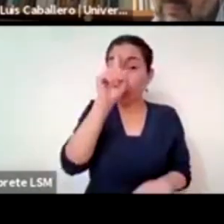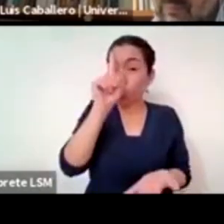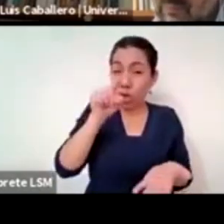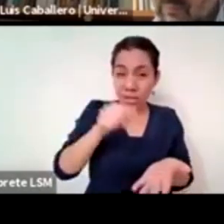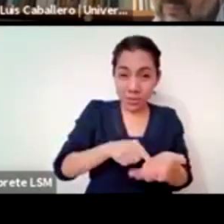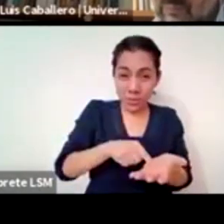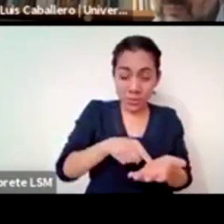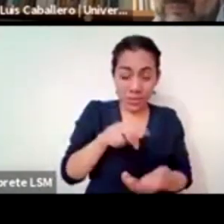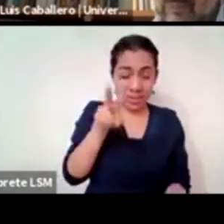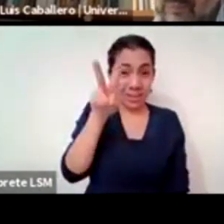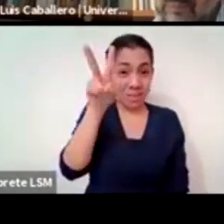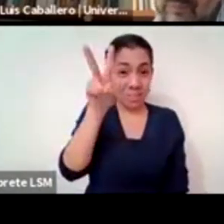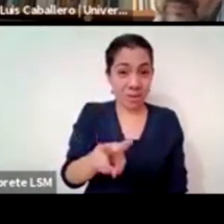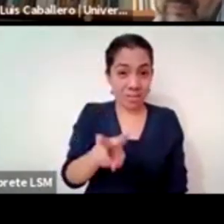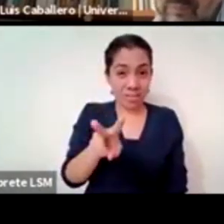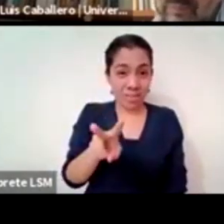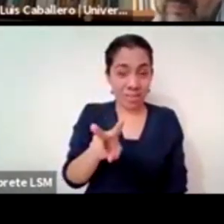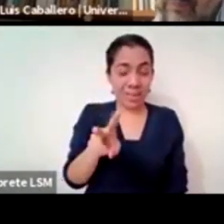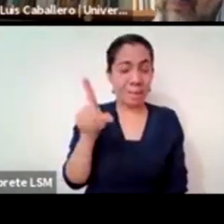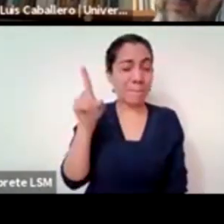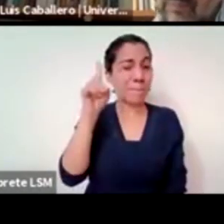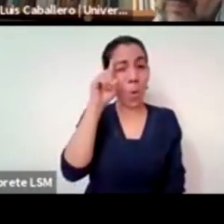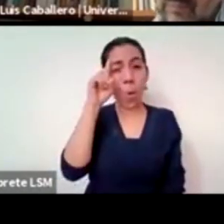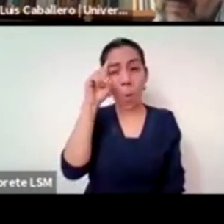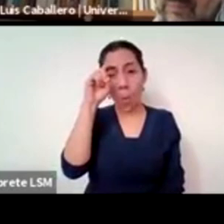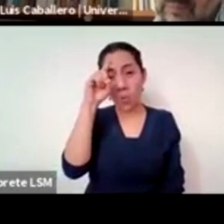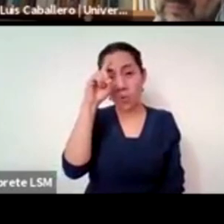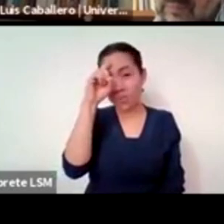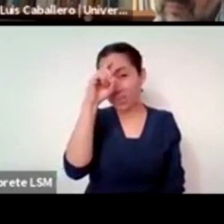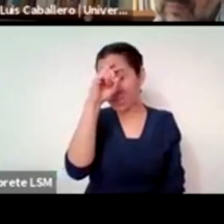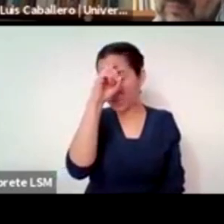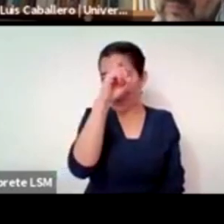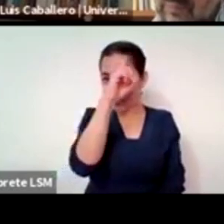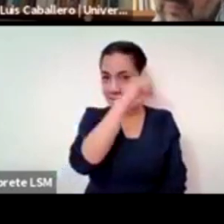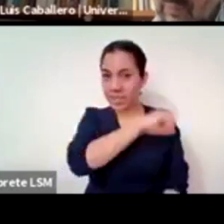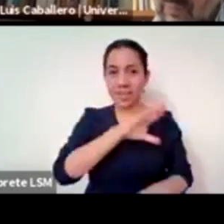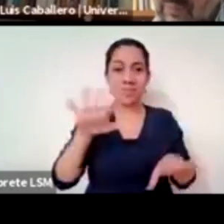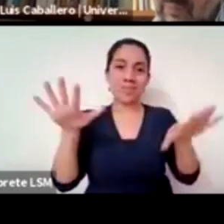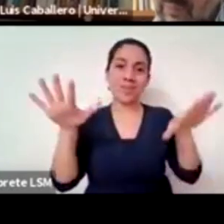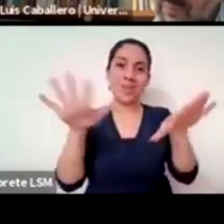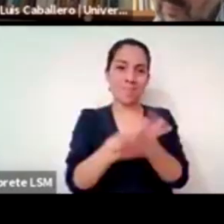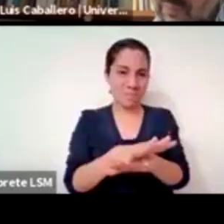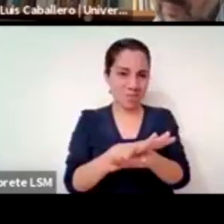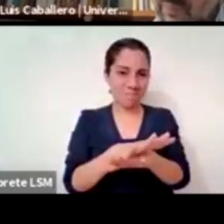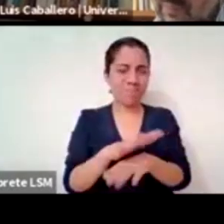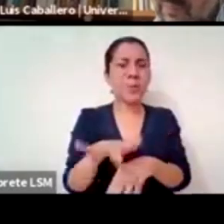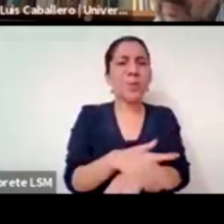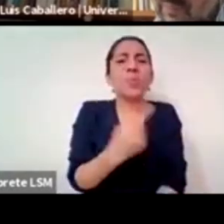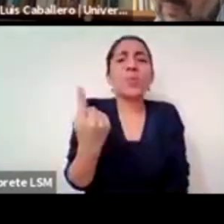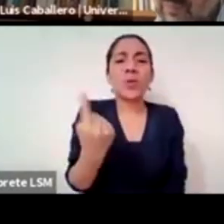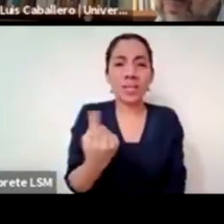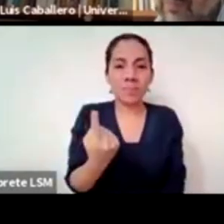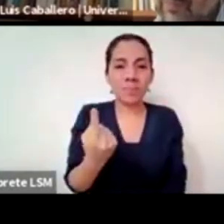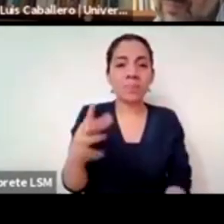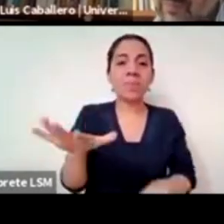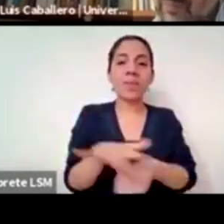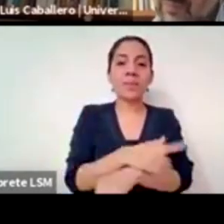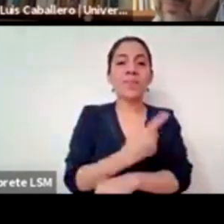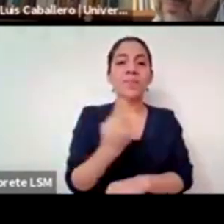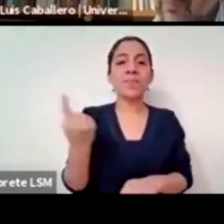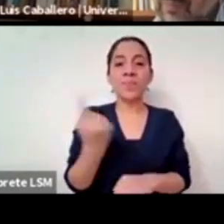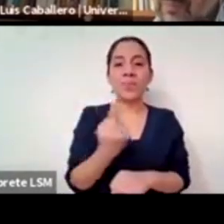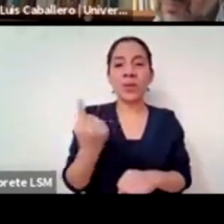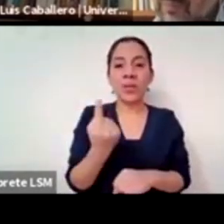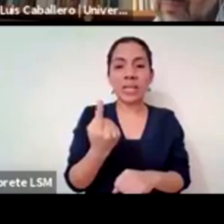más difícil de desmontar ¿por qué? porque está basado en una determinada